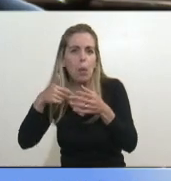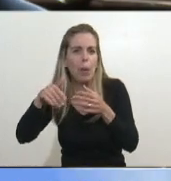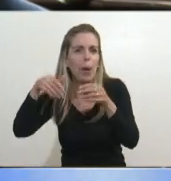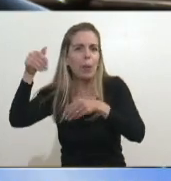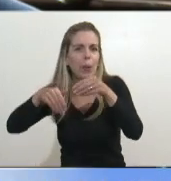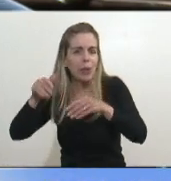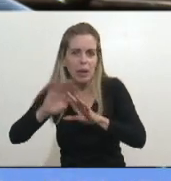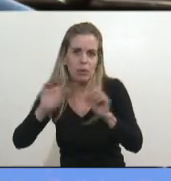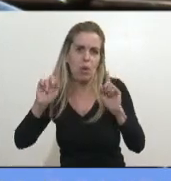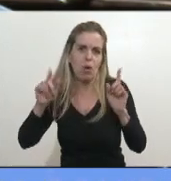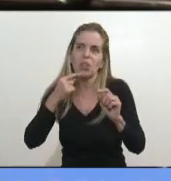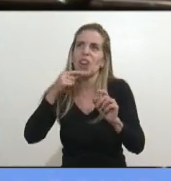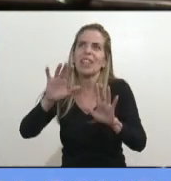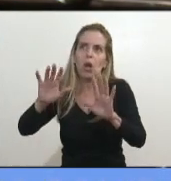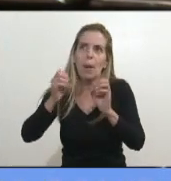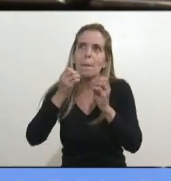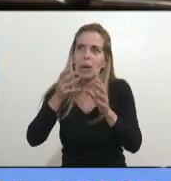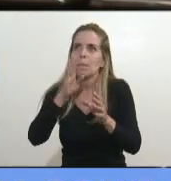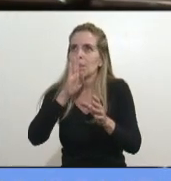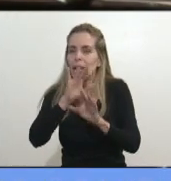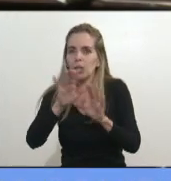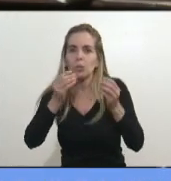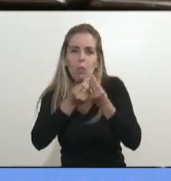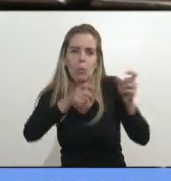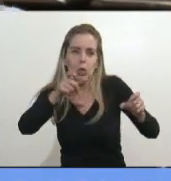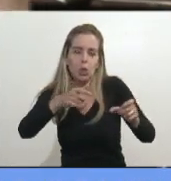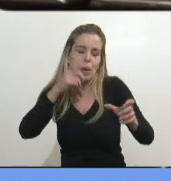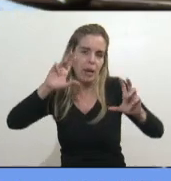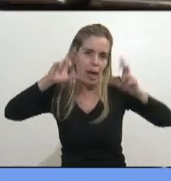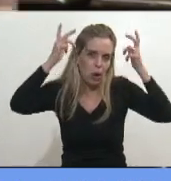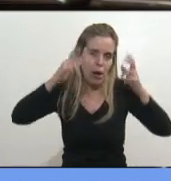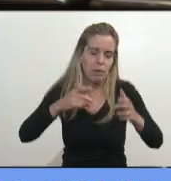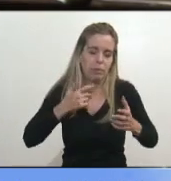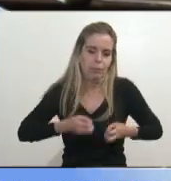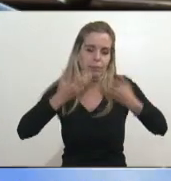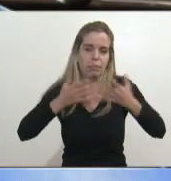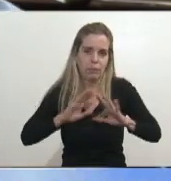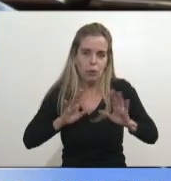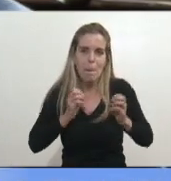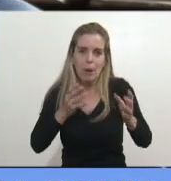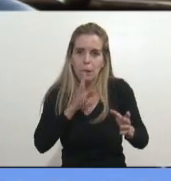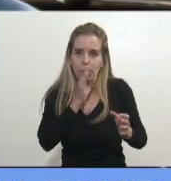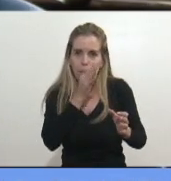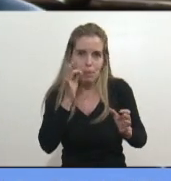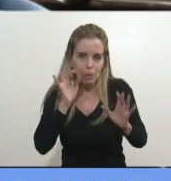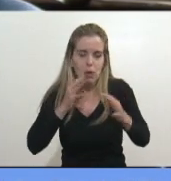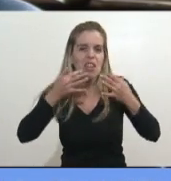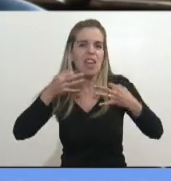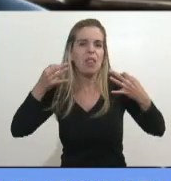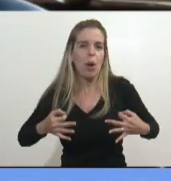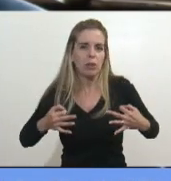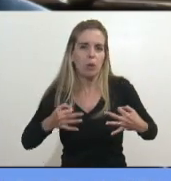le diría, bueno, no voy a decir porque se van a enojar unos cuantos, como diría Marrones, me sale, bueno, pero no voy a decir, por educación,